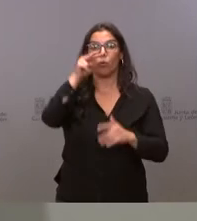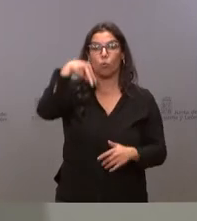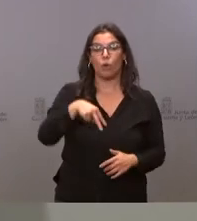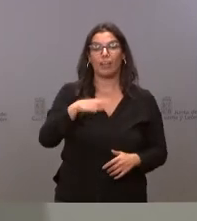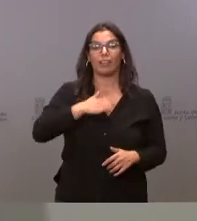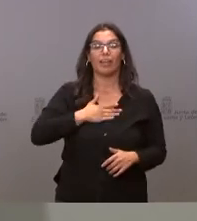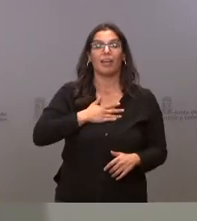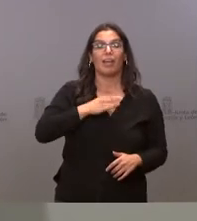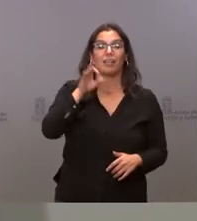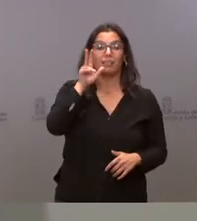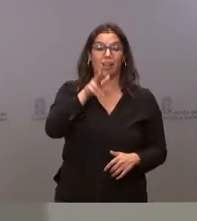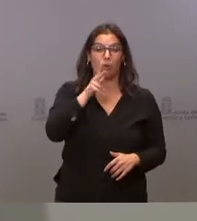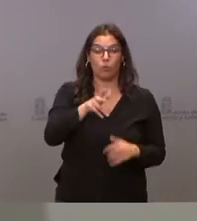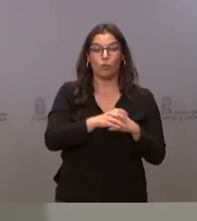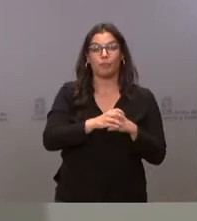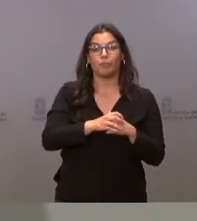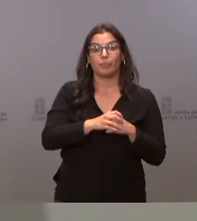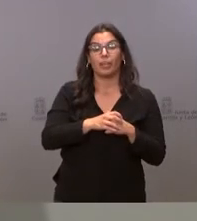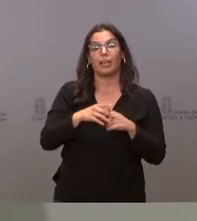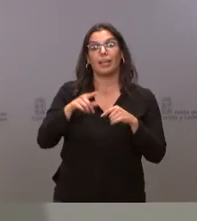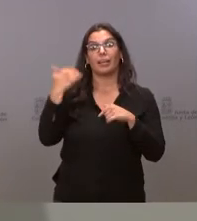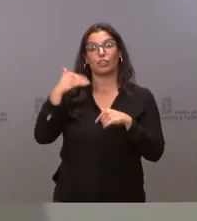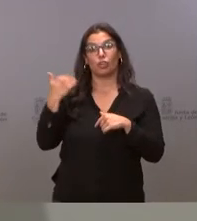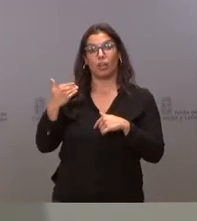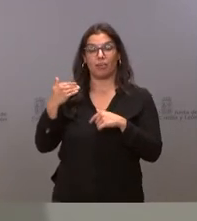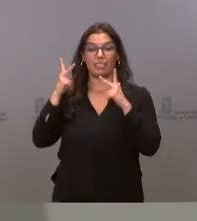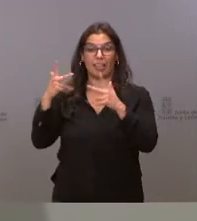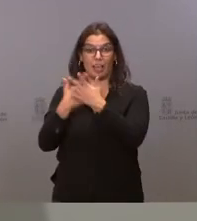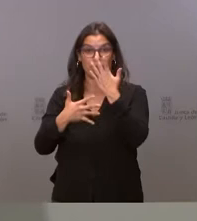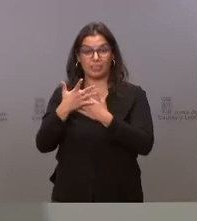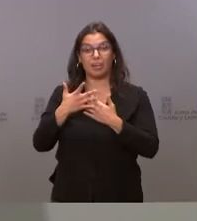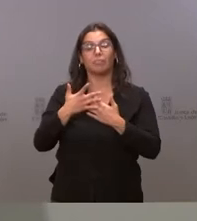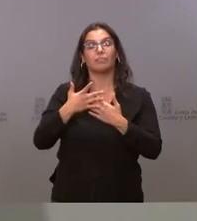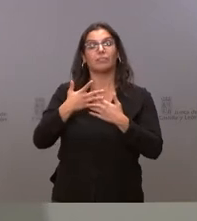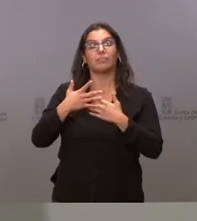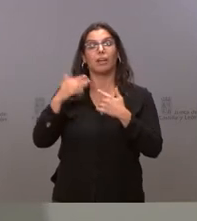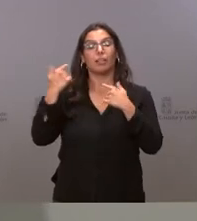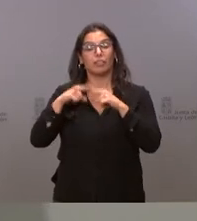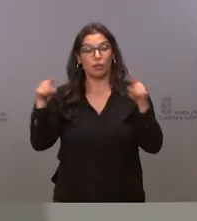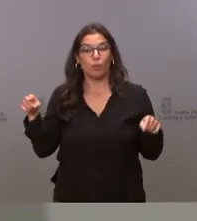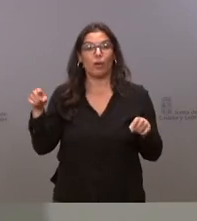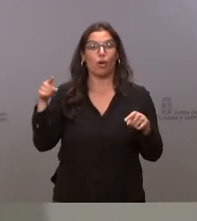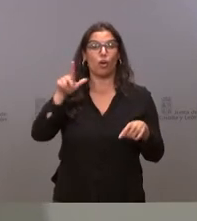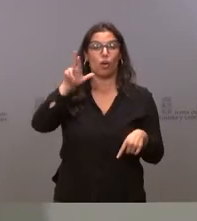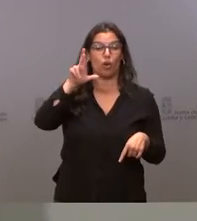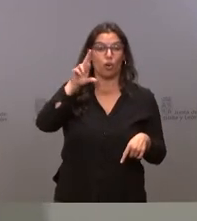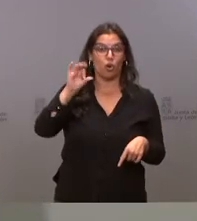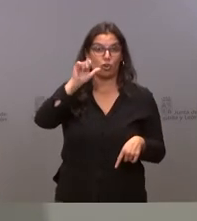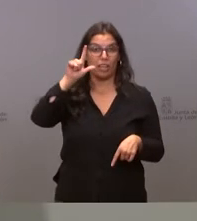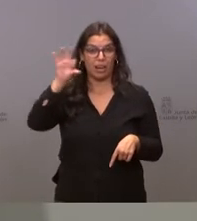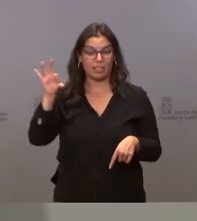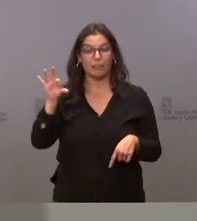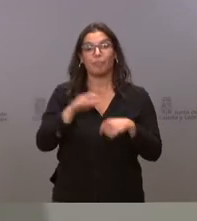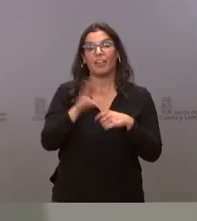Segovia en la Residencia Mixta en Soria en Los Royales en Valladolid en la Beneficencia y en Zamora en